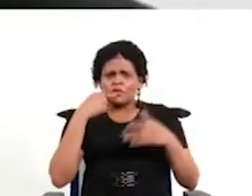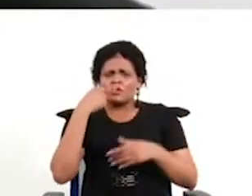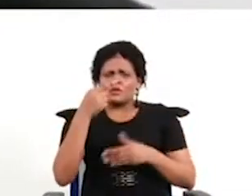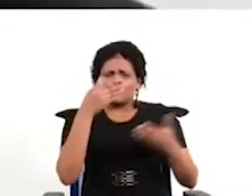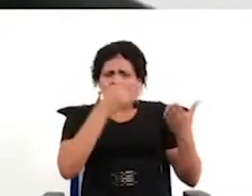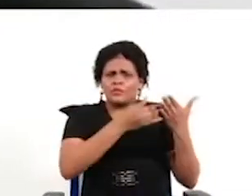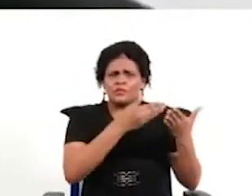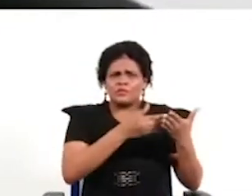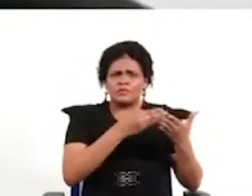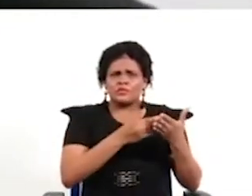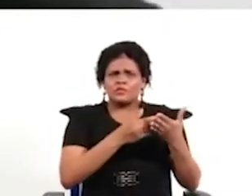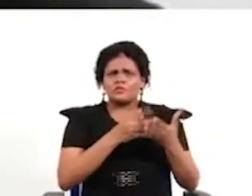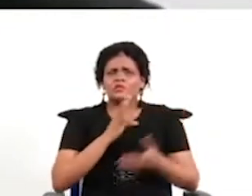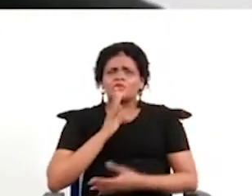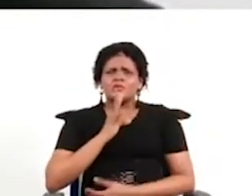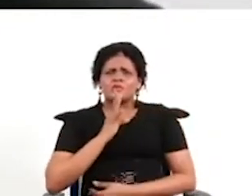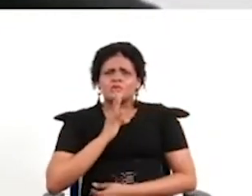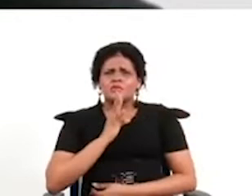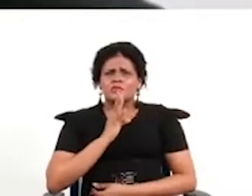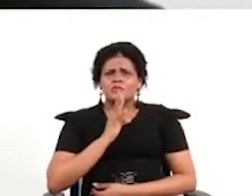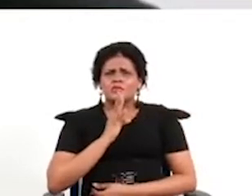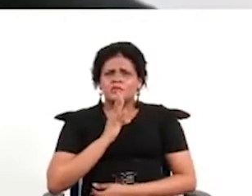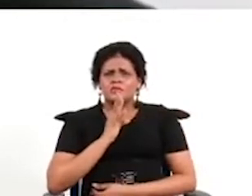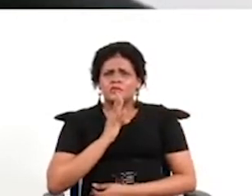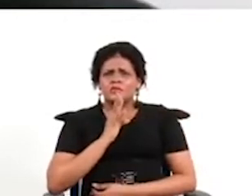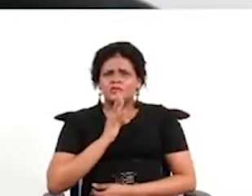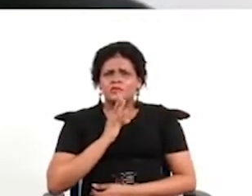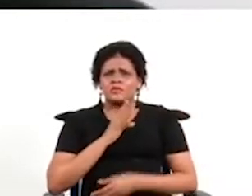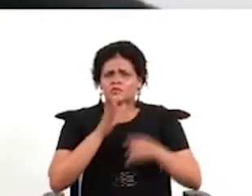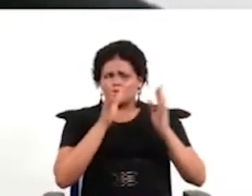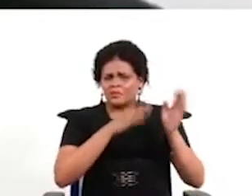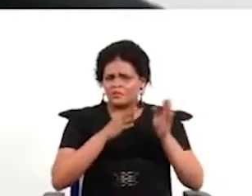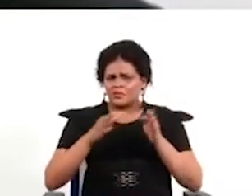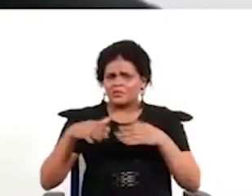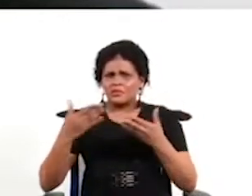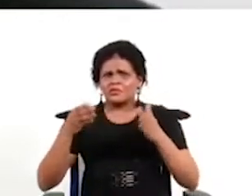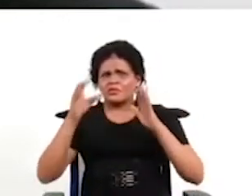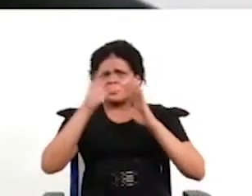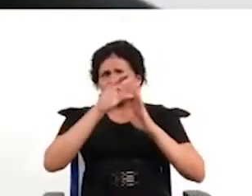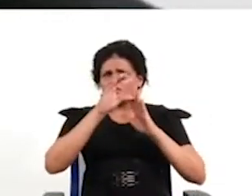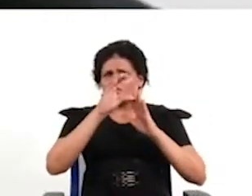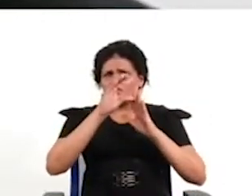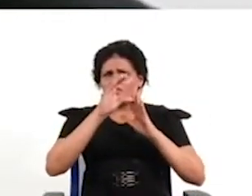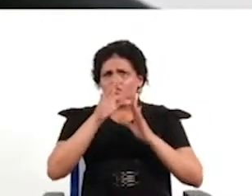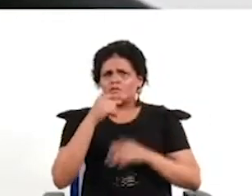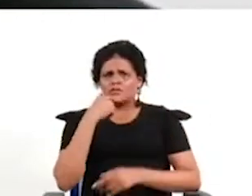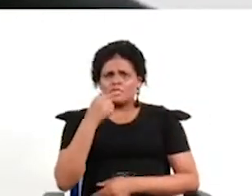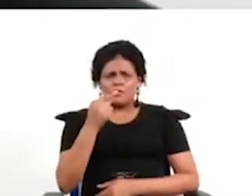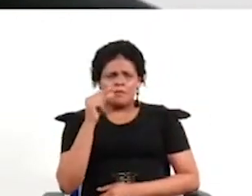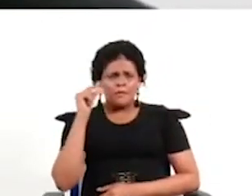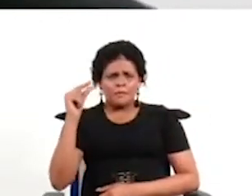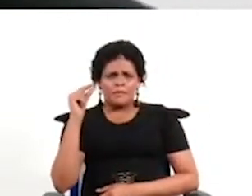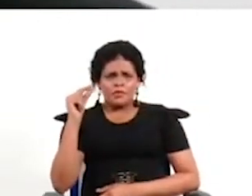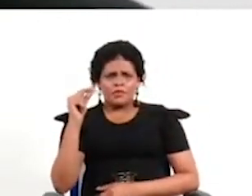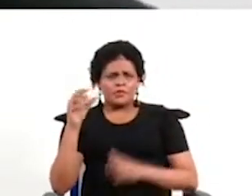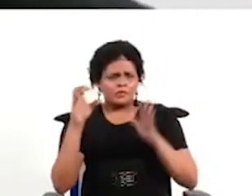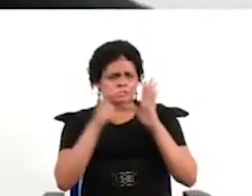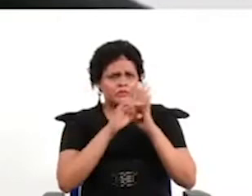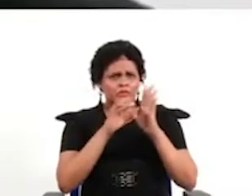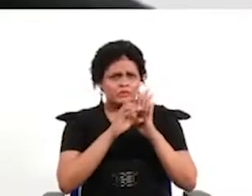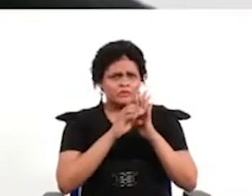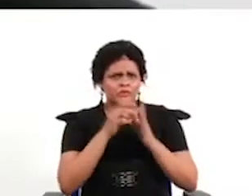de la del procesamiento de los contenidos hay hay muy pocos ejemplos